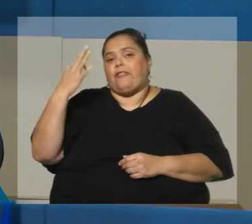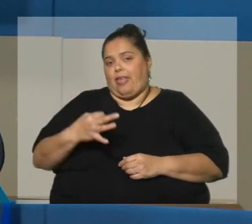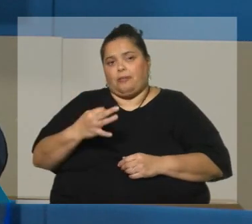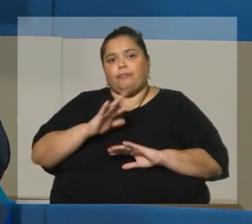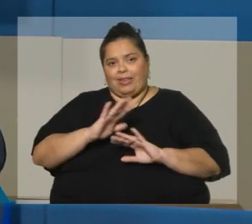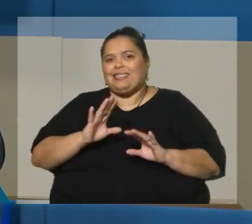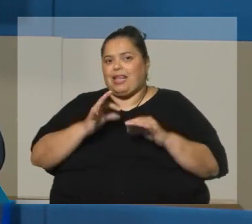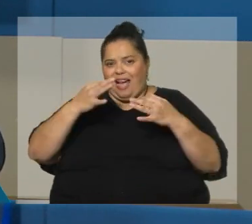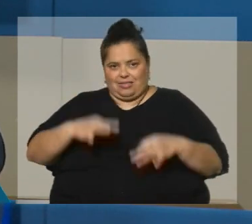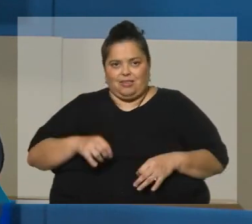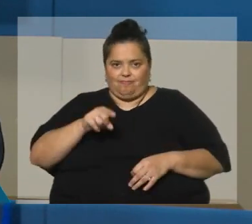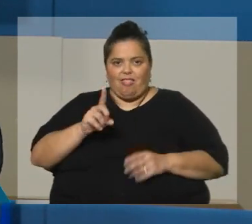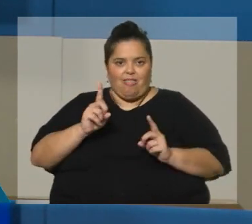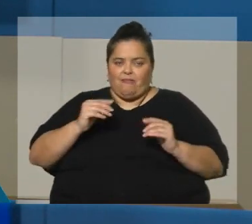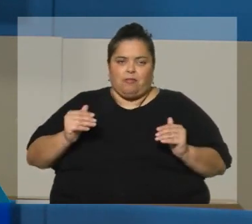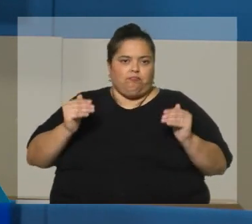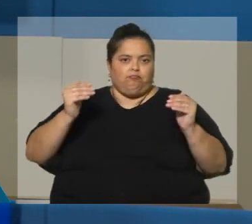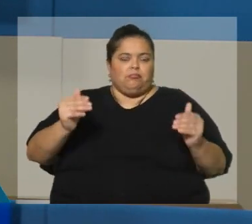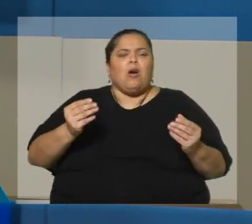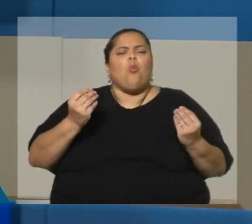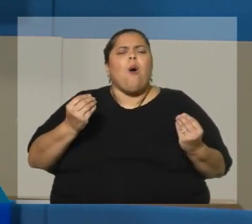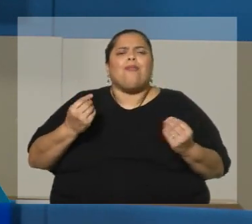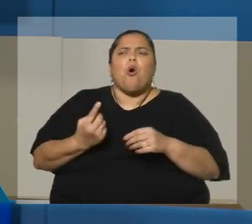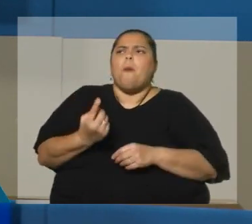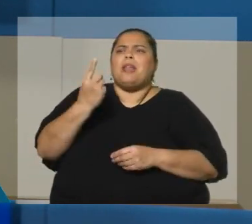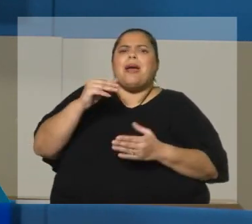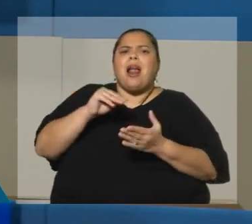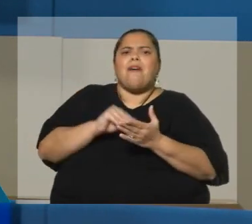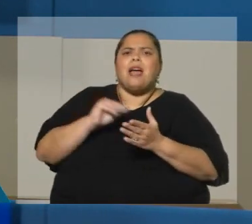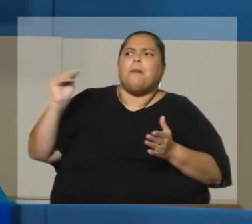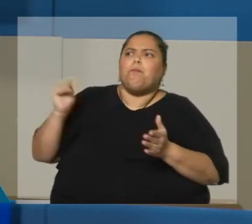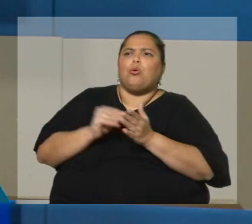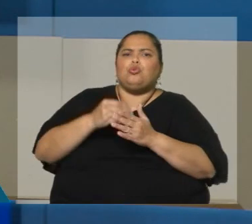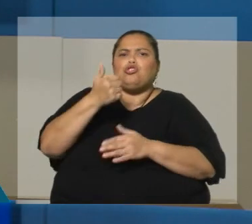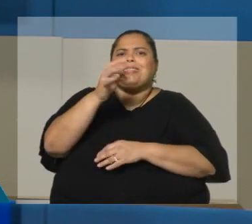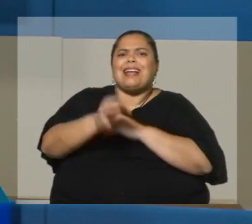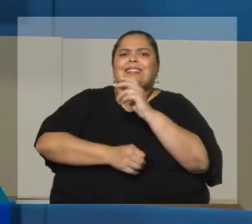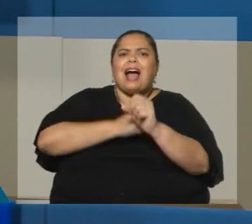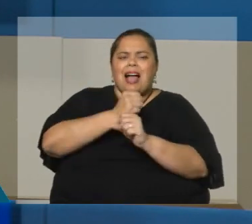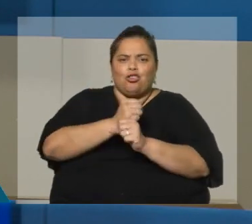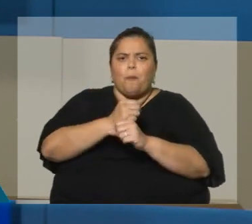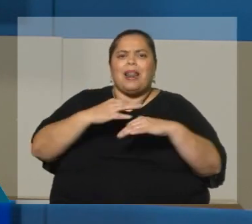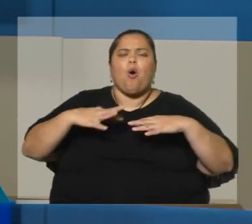y eso es así. ¿En qué año se estableció por primera vez en 60 la edad jubilatoria del Uruguay?